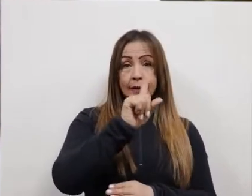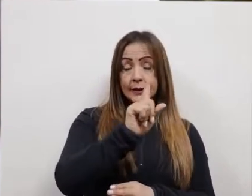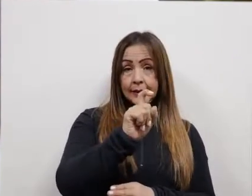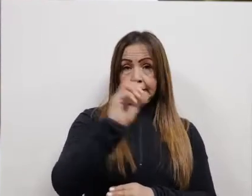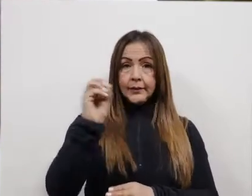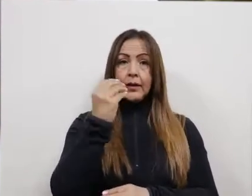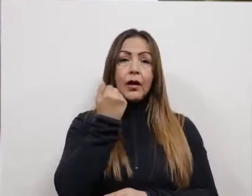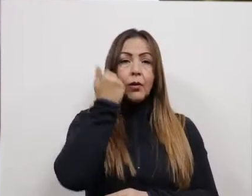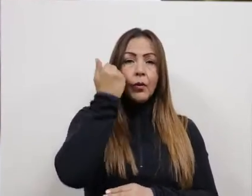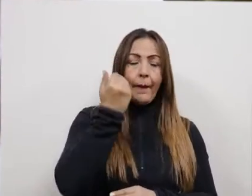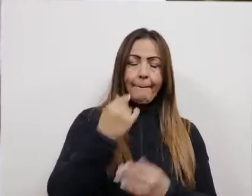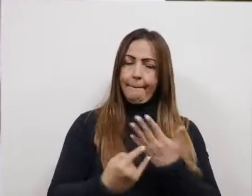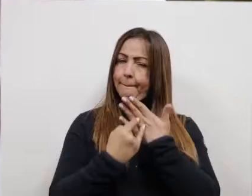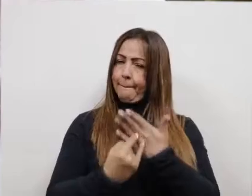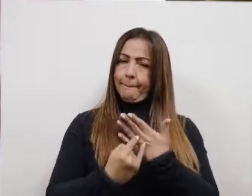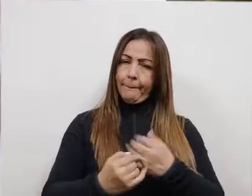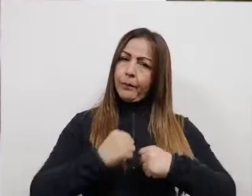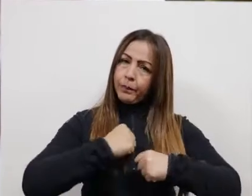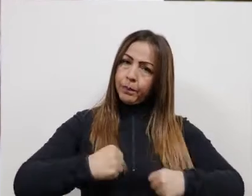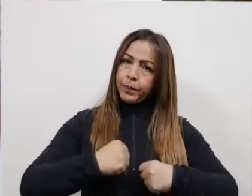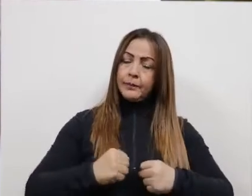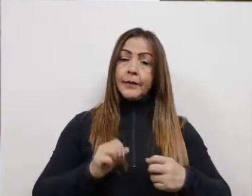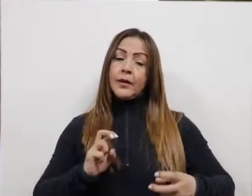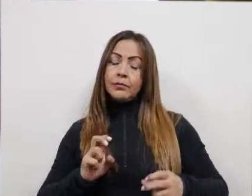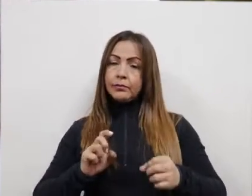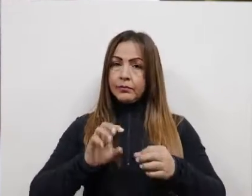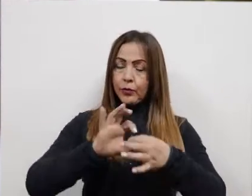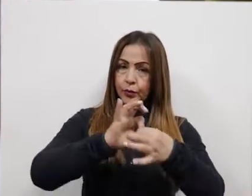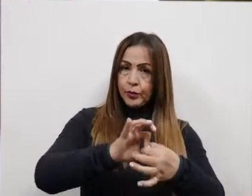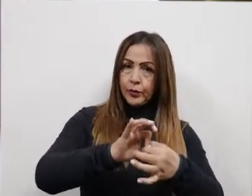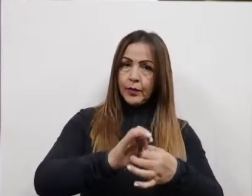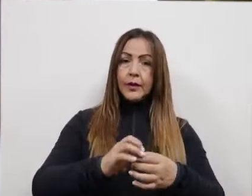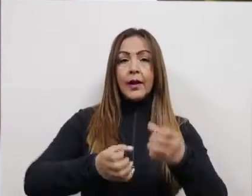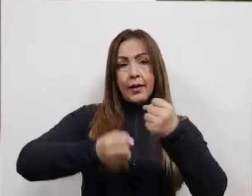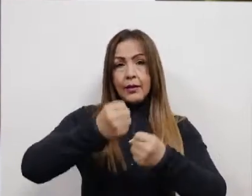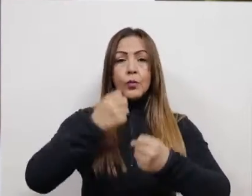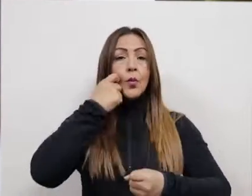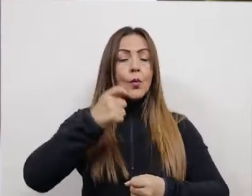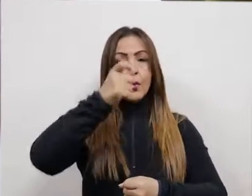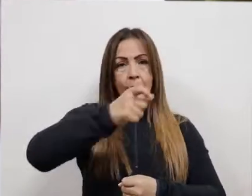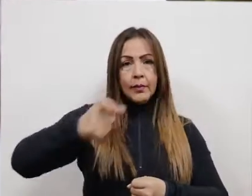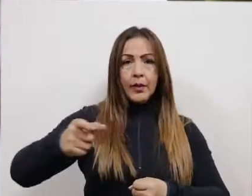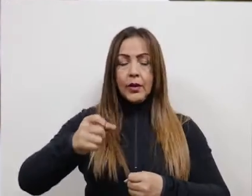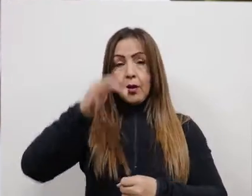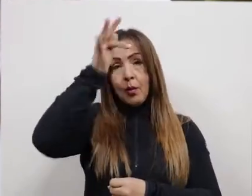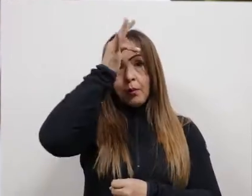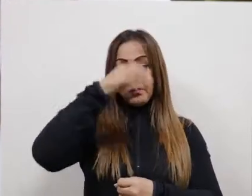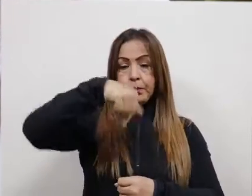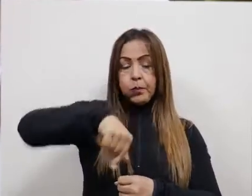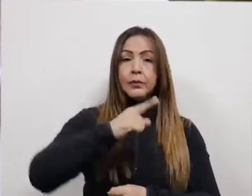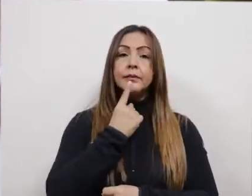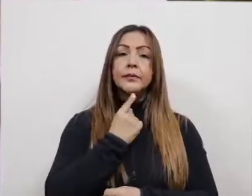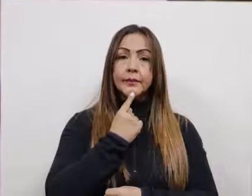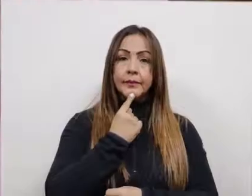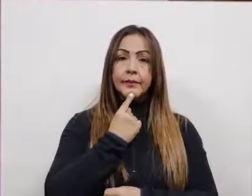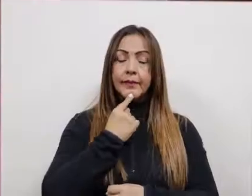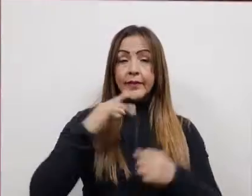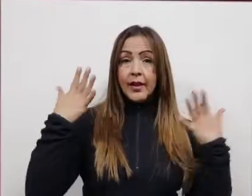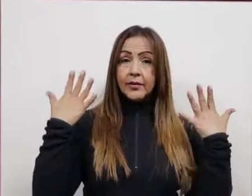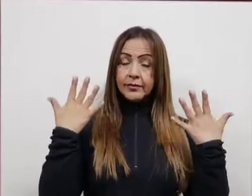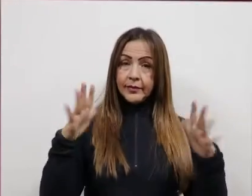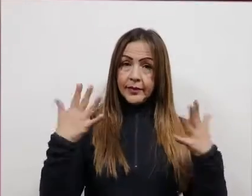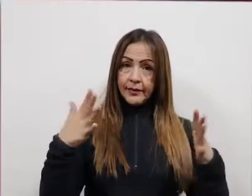adultos con exceso de peso. Asimismo, realizó articulación con el Banco de Leche Humana del Hospital La Samaritana,